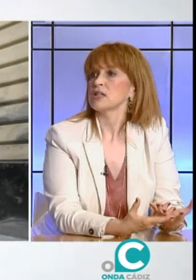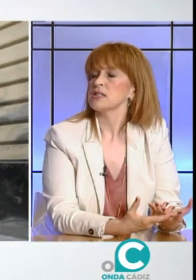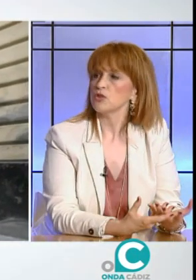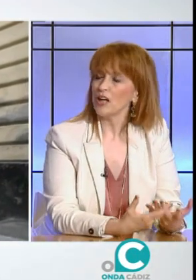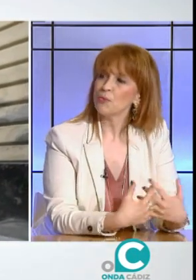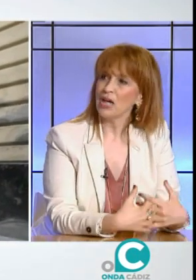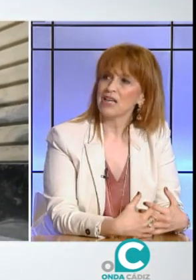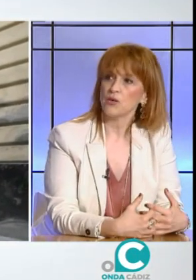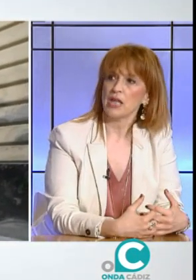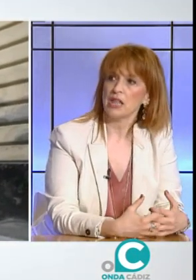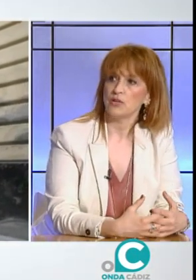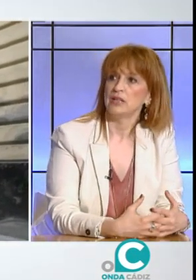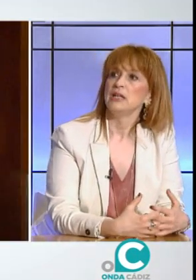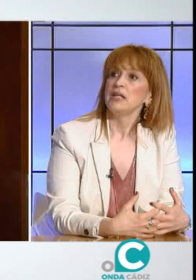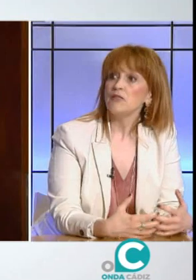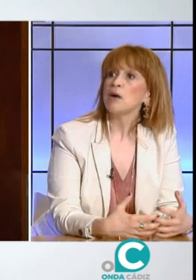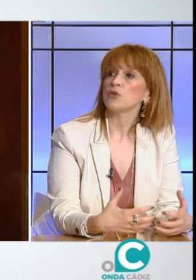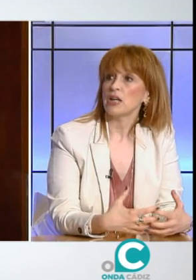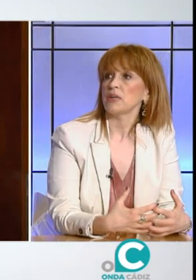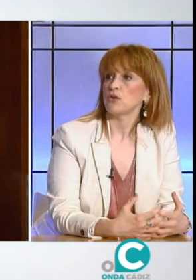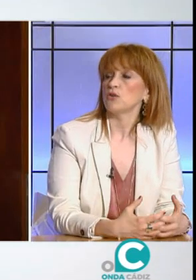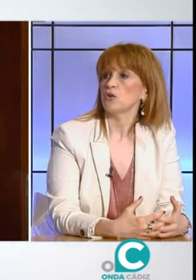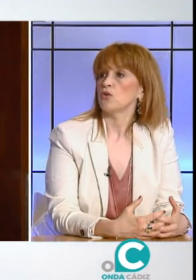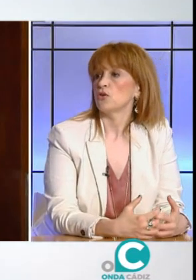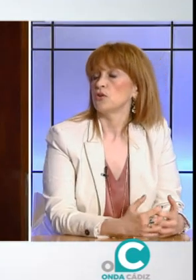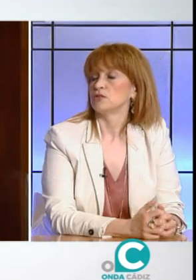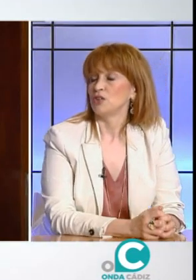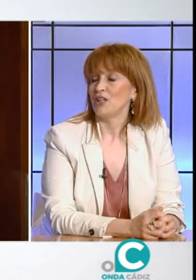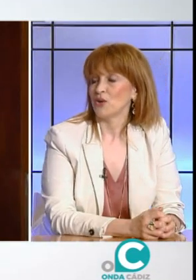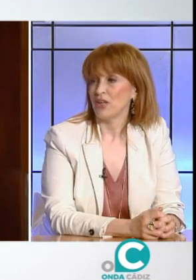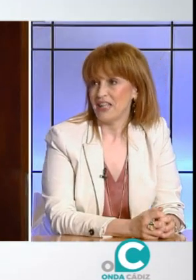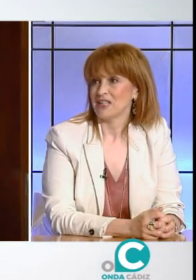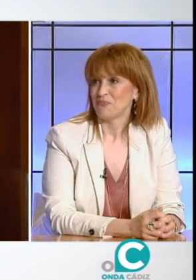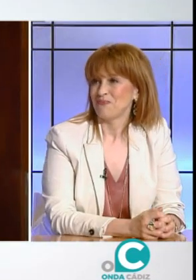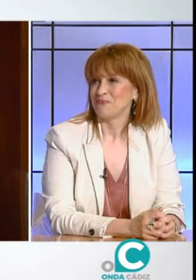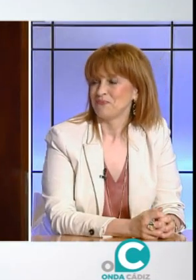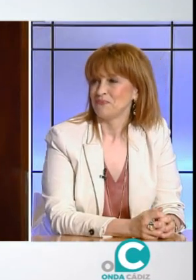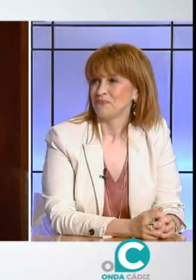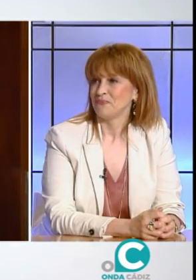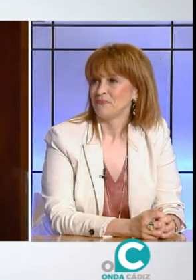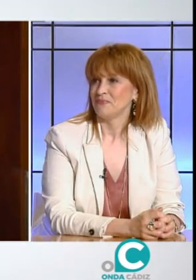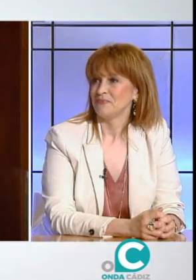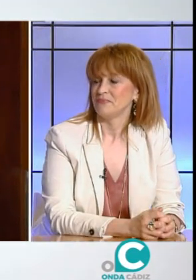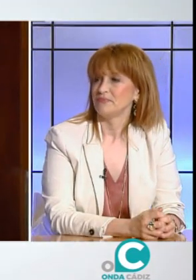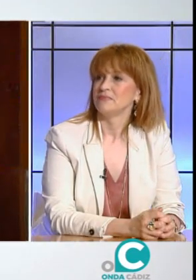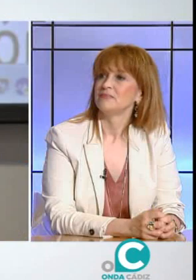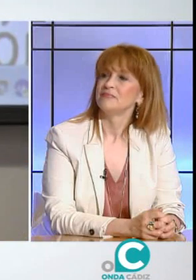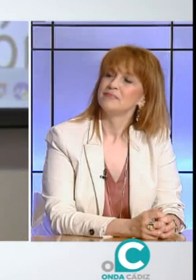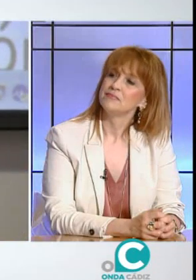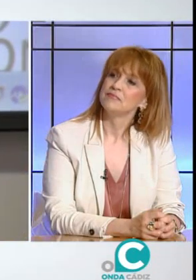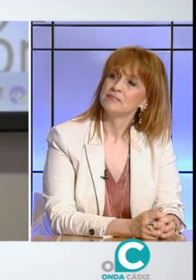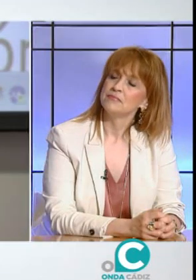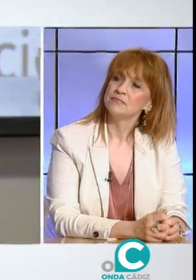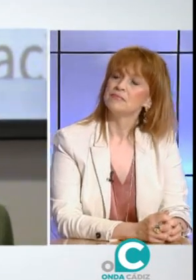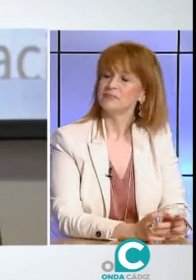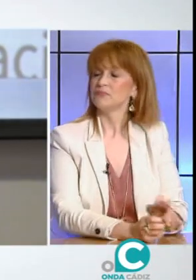dejamos asesorar por las asociaciones y vamos de la mano con ellas. Pues nos queda unos minutos,